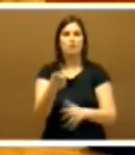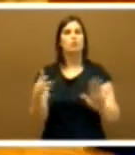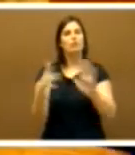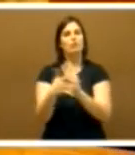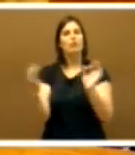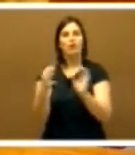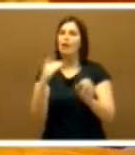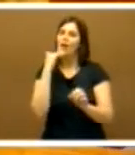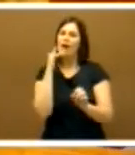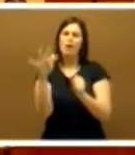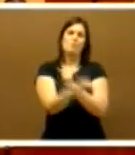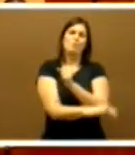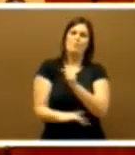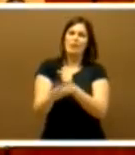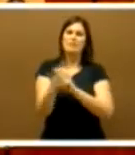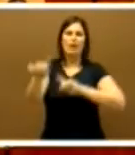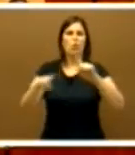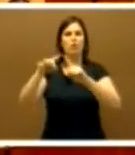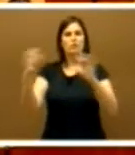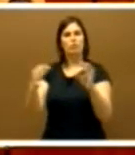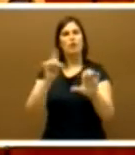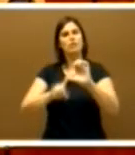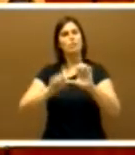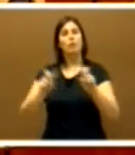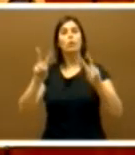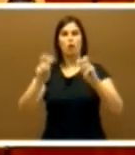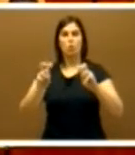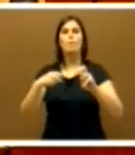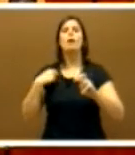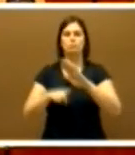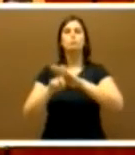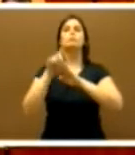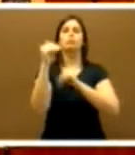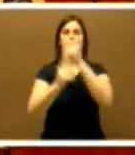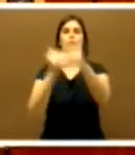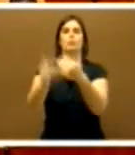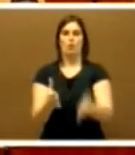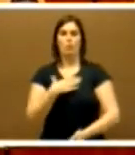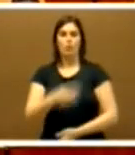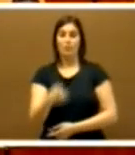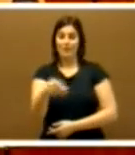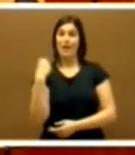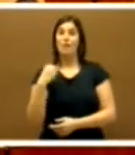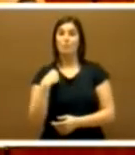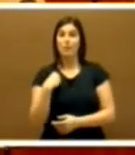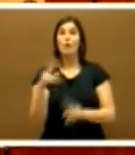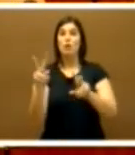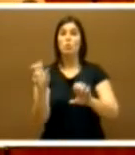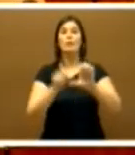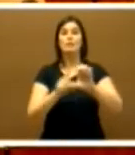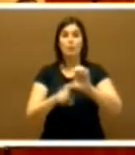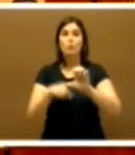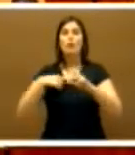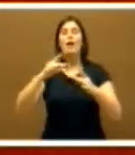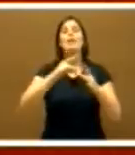pilar para construir una nueva Extremadura. La nueva Extremadura que quieren nuestros paisanos estará liderada por el